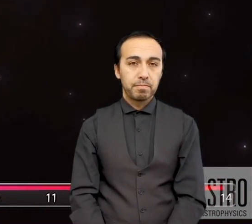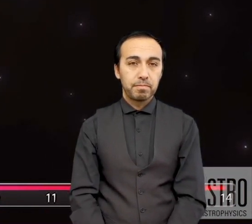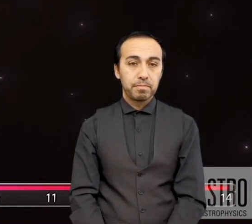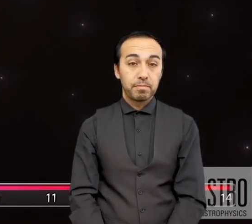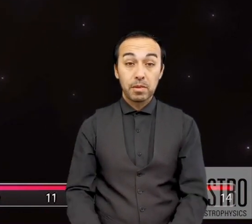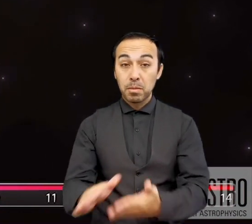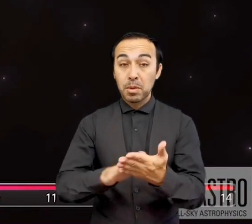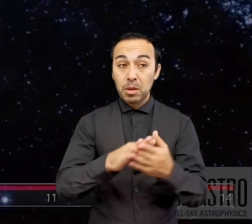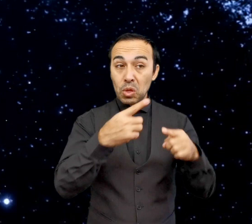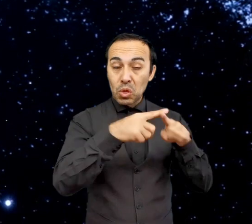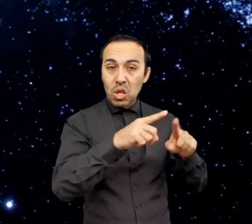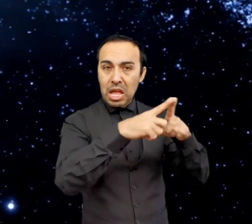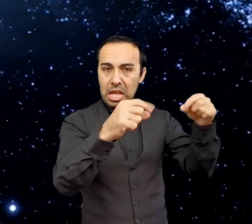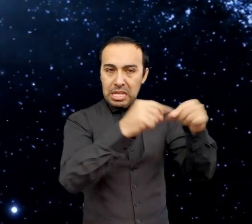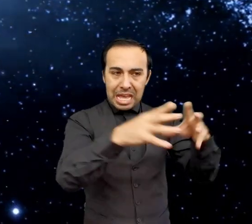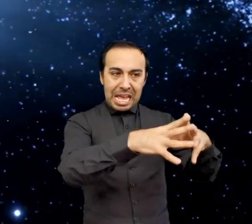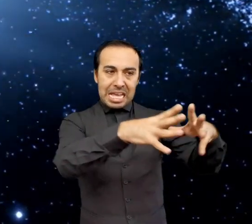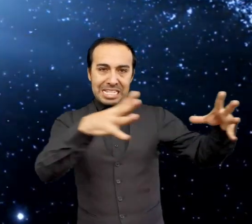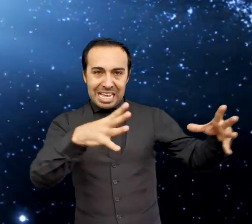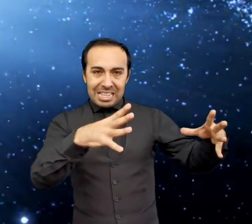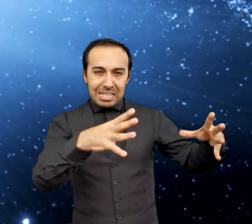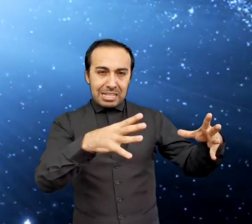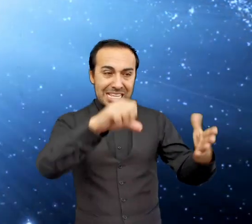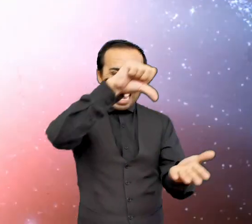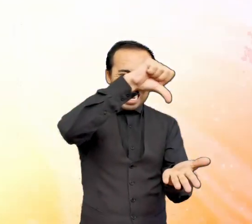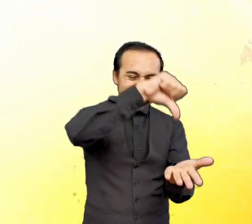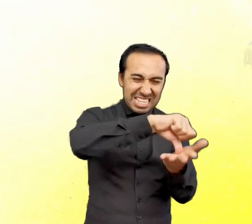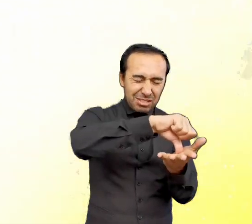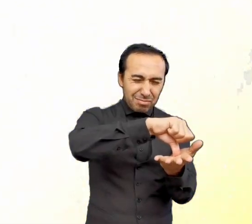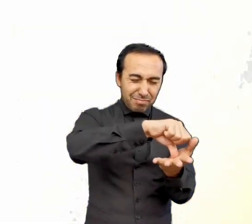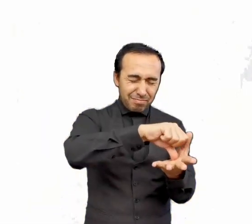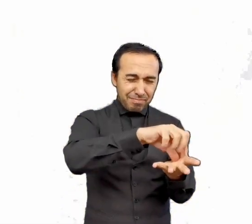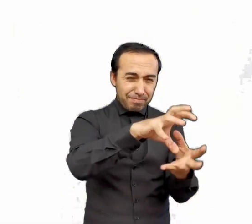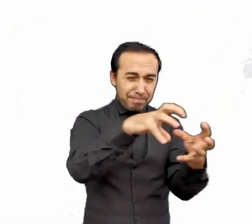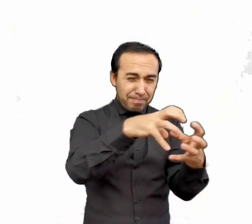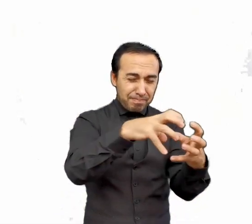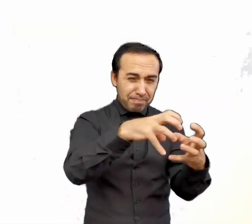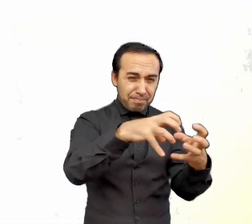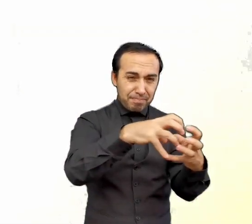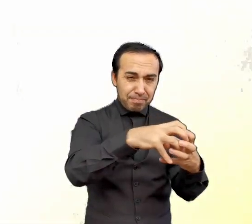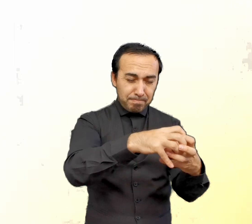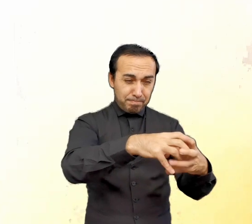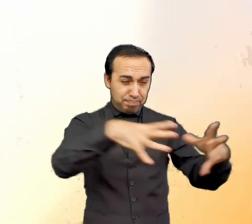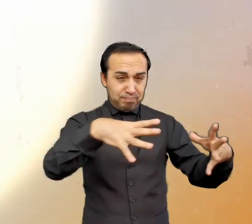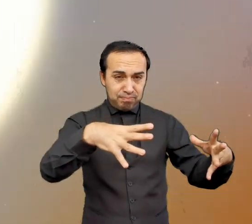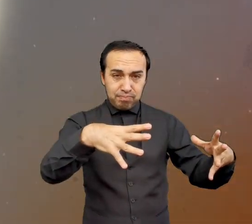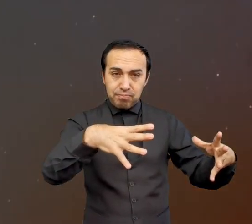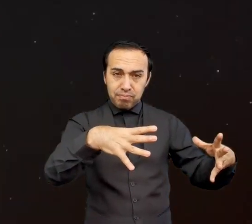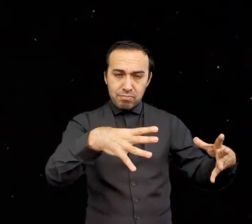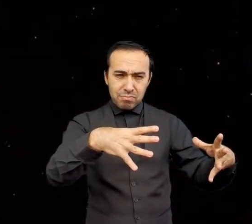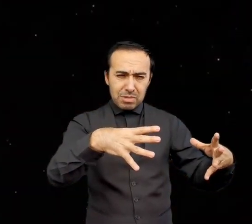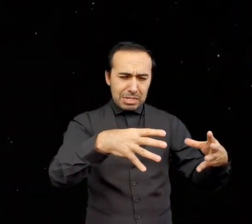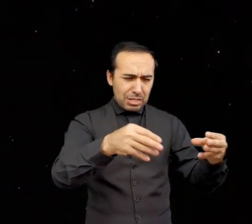En el caso de estrellas de mayor masa, la gravedad colapsa al centro de la estrella, convirtiéndolo en una estrella de neutrones y